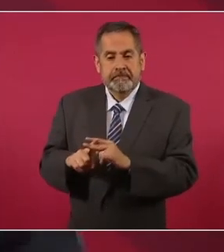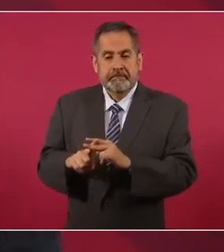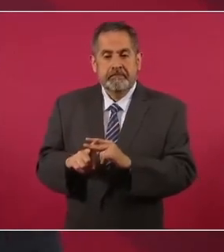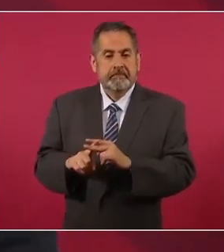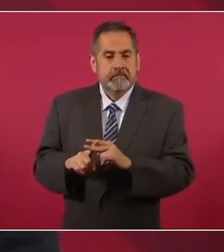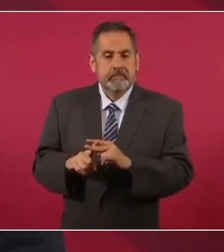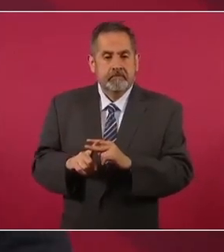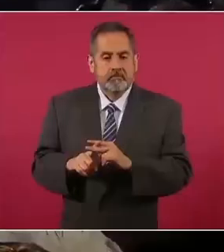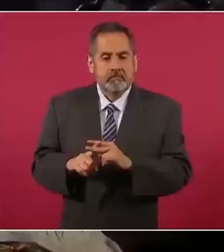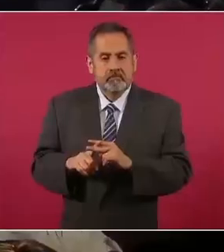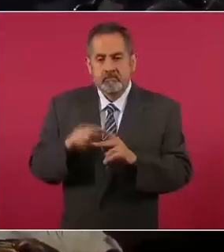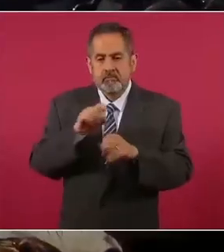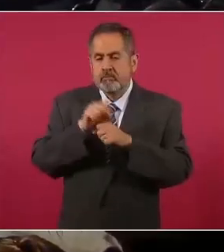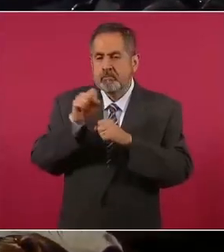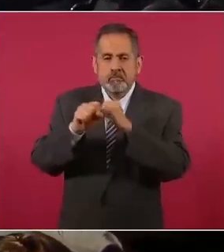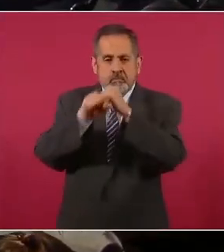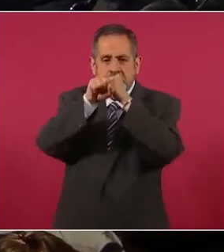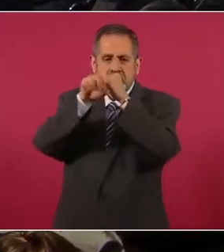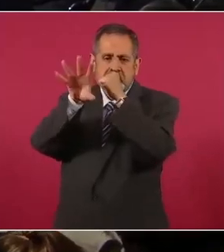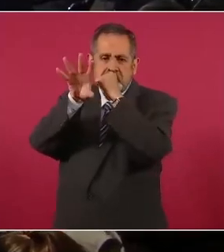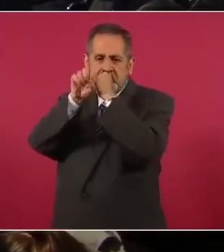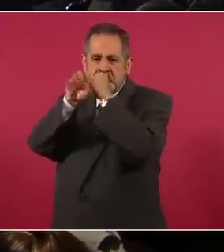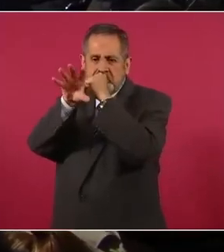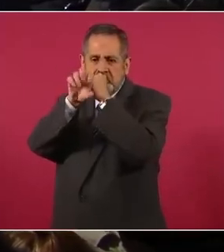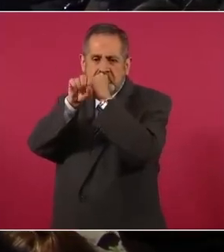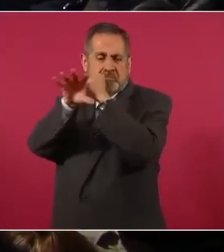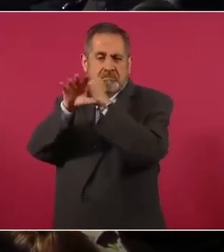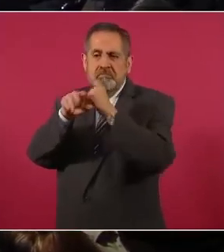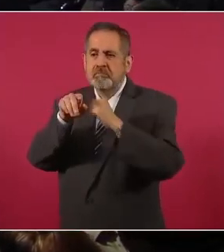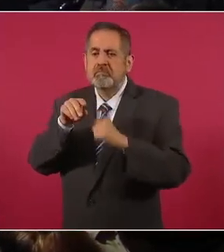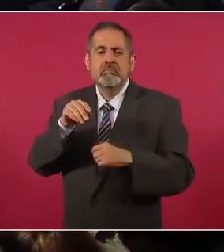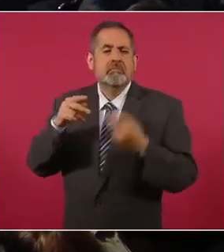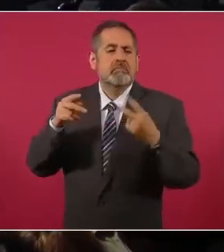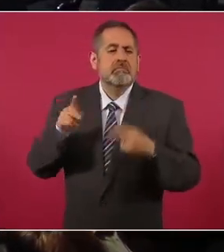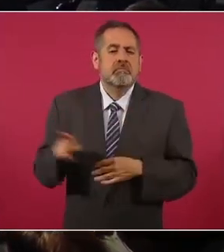iba yo con un megáfono a los pueblos